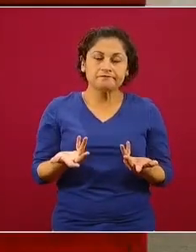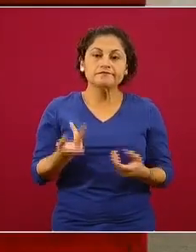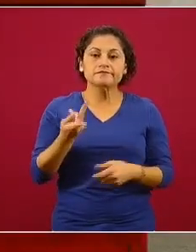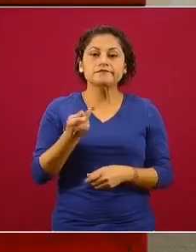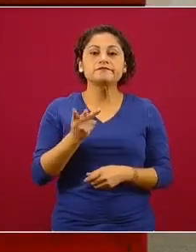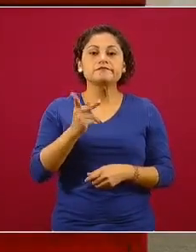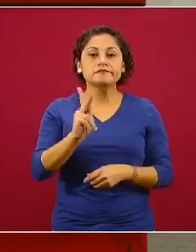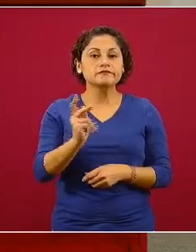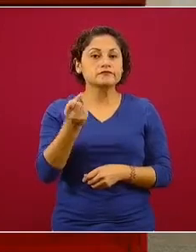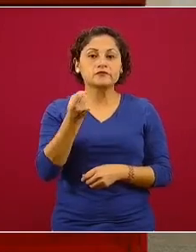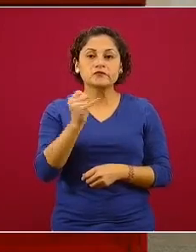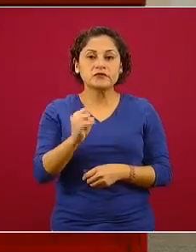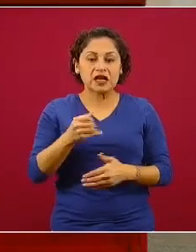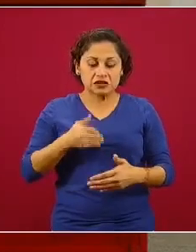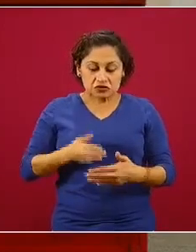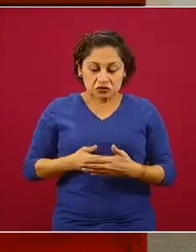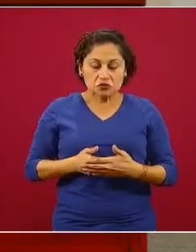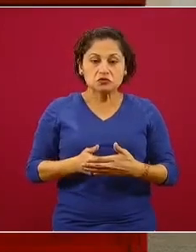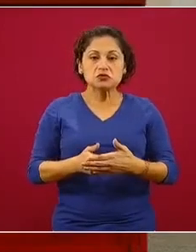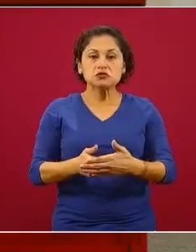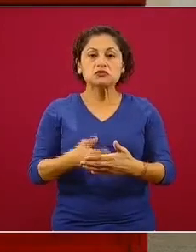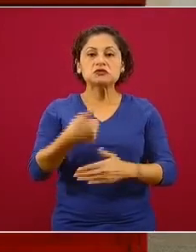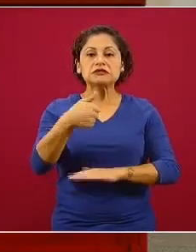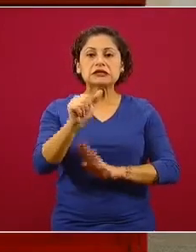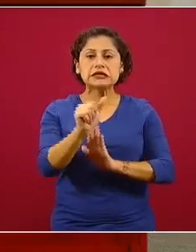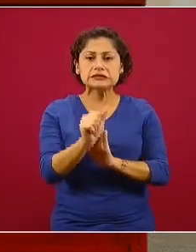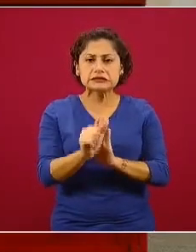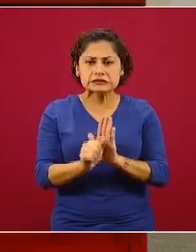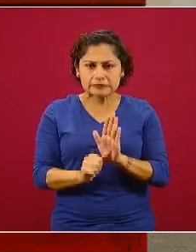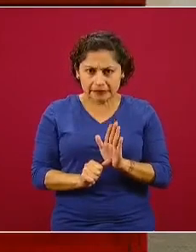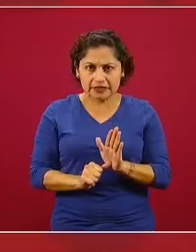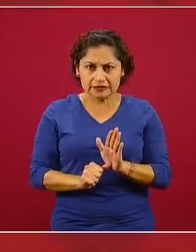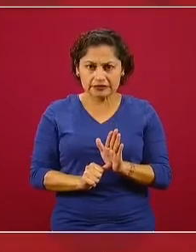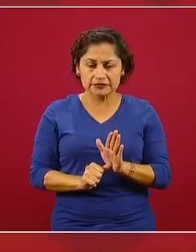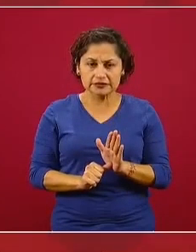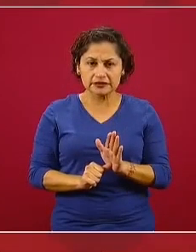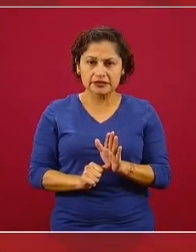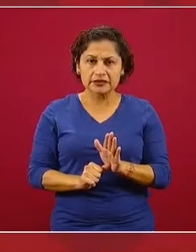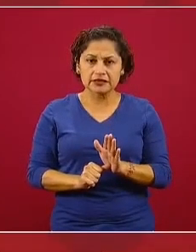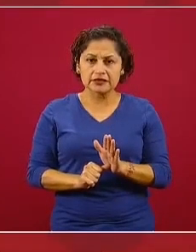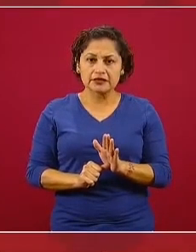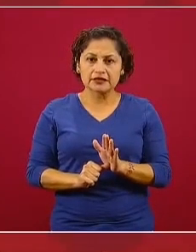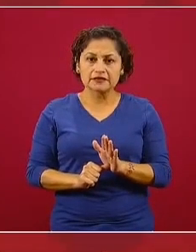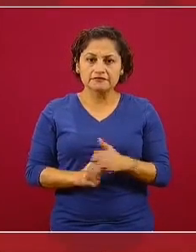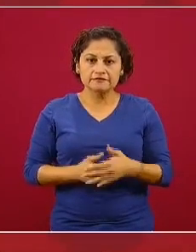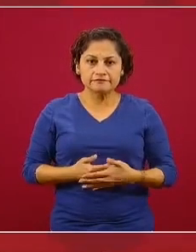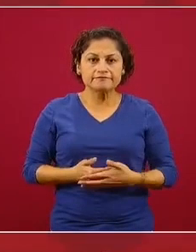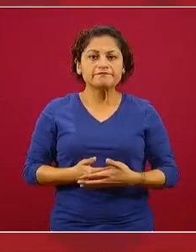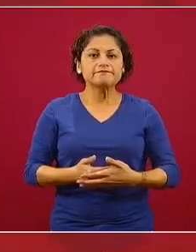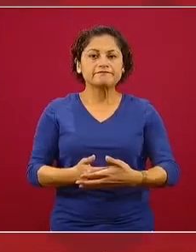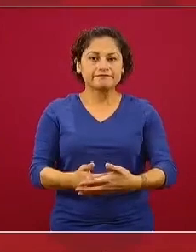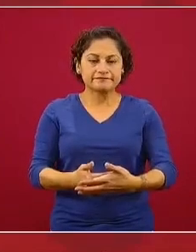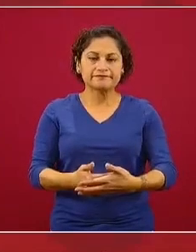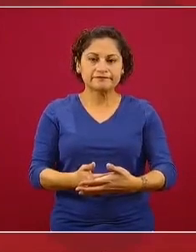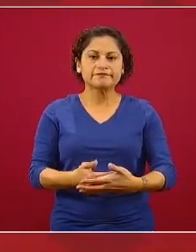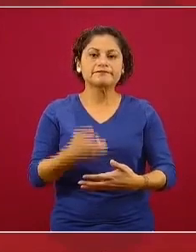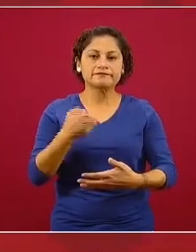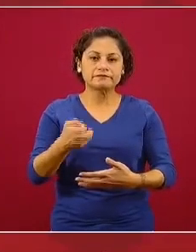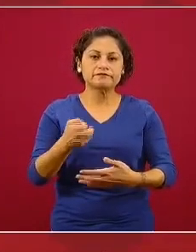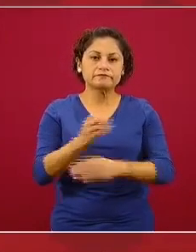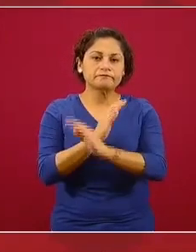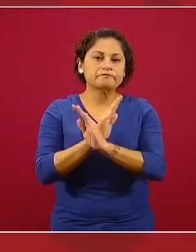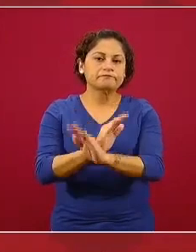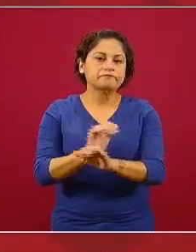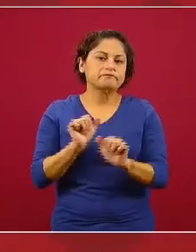pero generalmente en los primeros seis meses de vida de la nueva criatura mantiene inmunidad contra